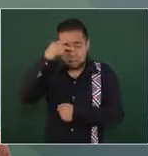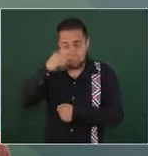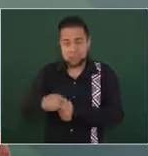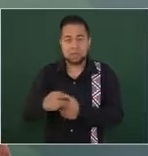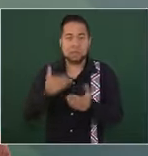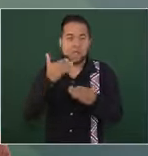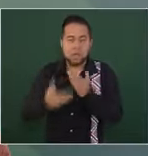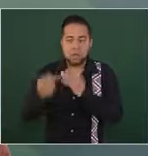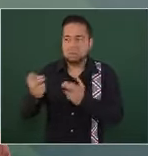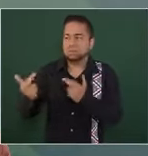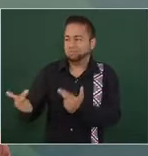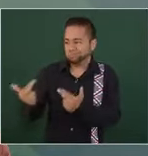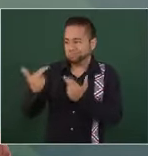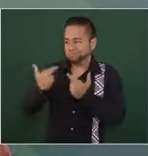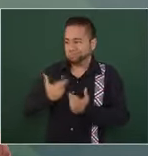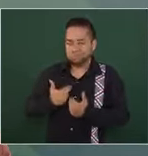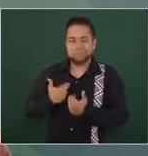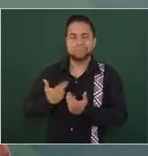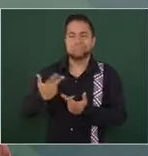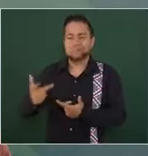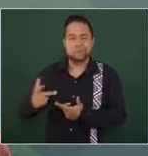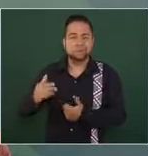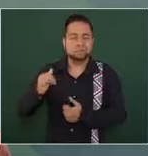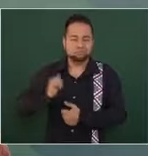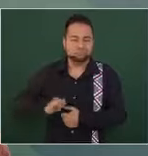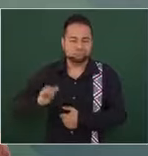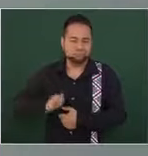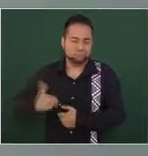por esa herencia prehispánica